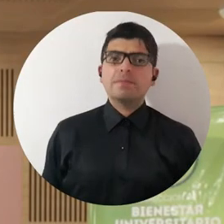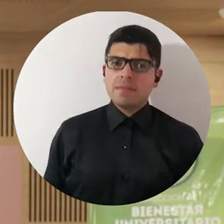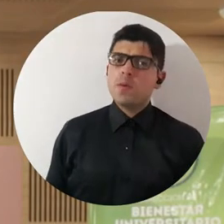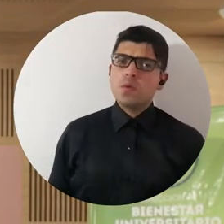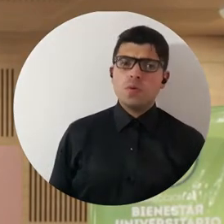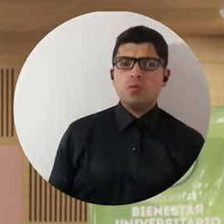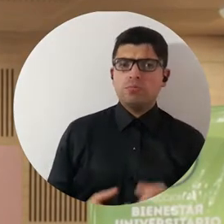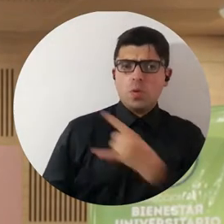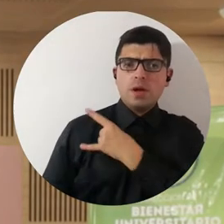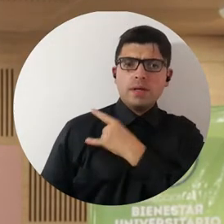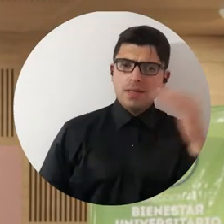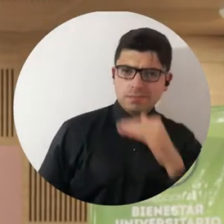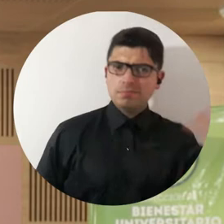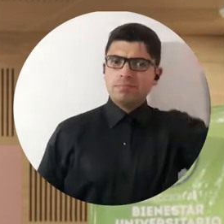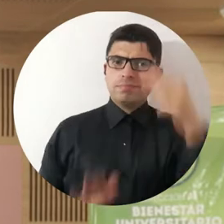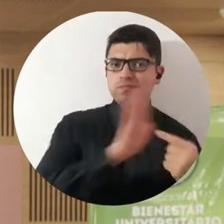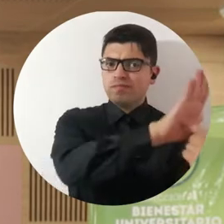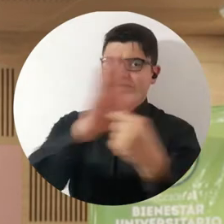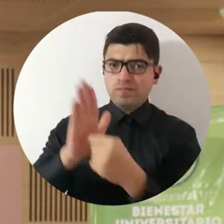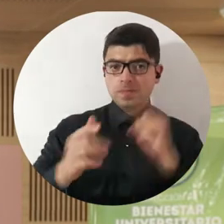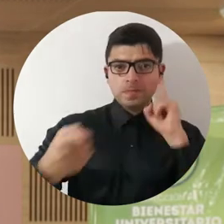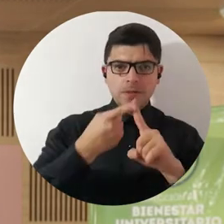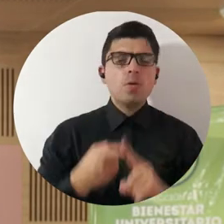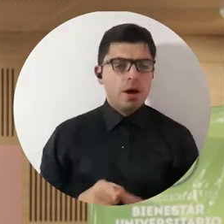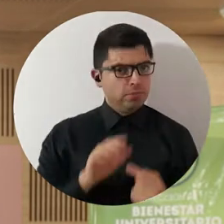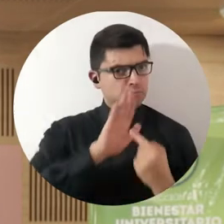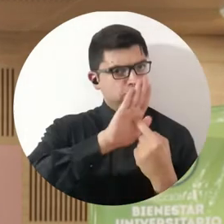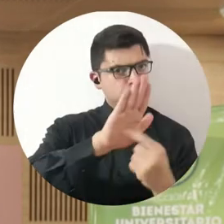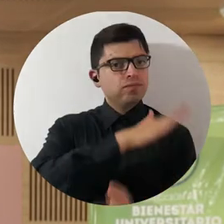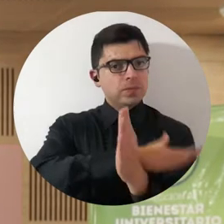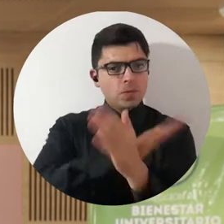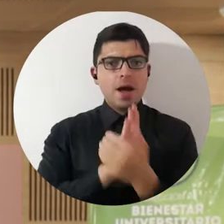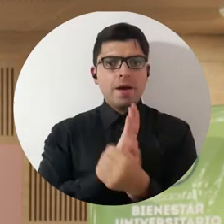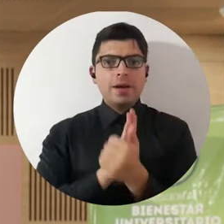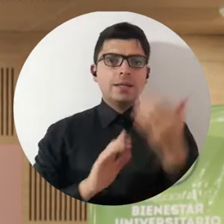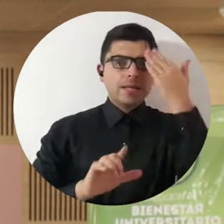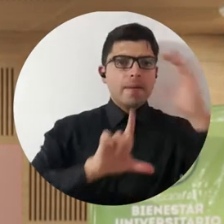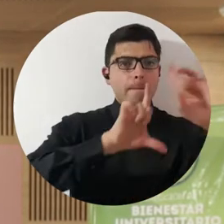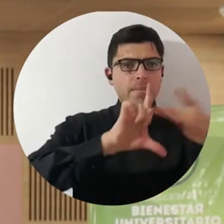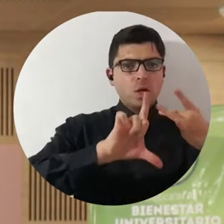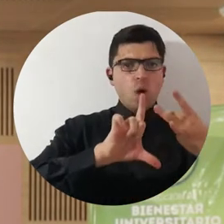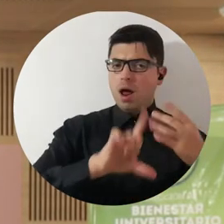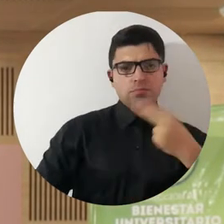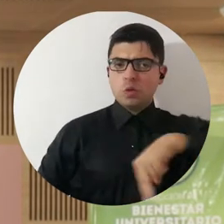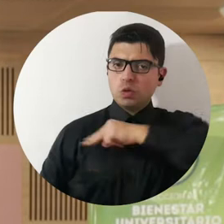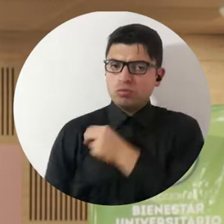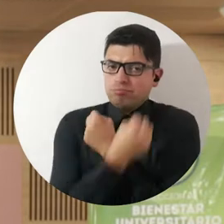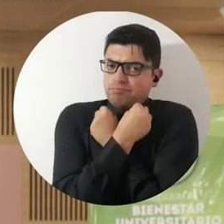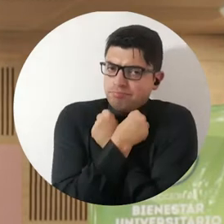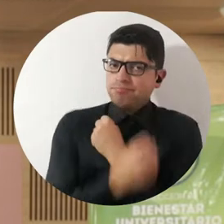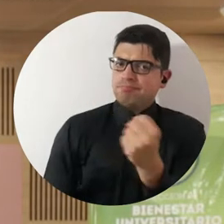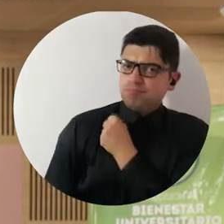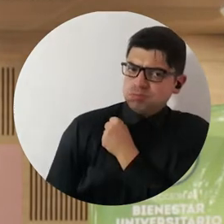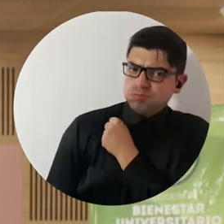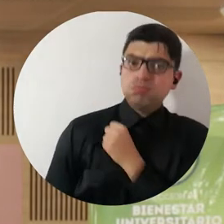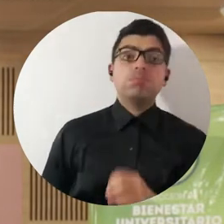alto, que es la idea, y seguir demostrando las capacidades que a pesar de la virtualidad nosotros tenemos una pasión